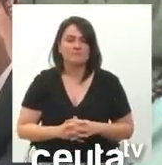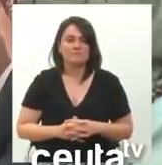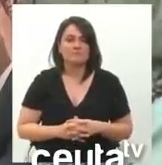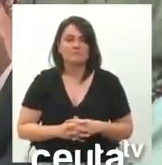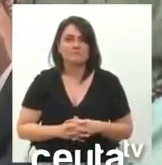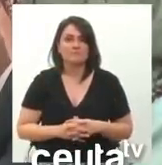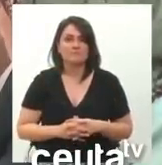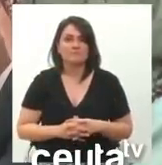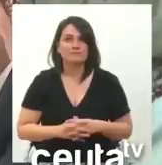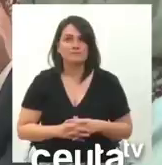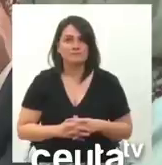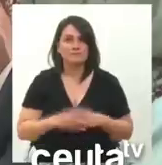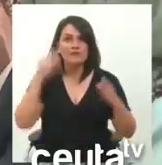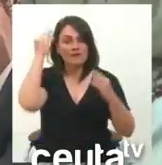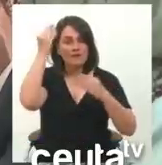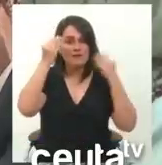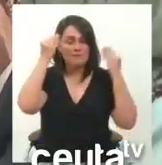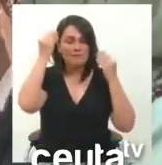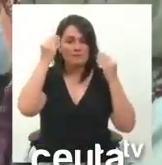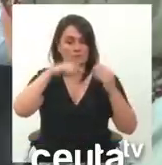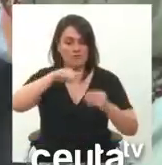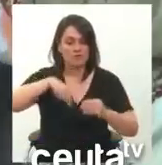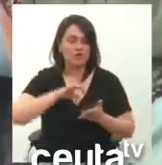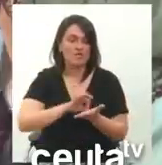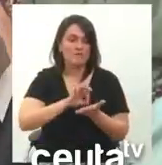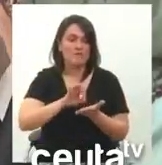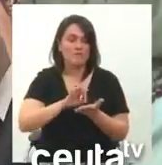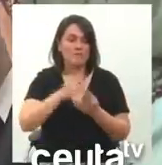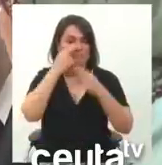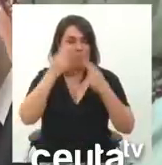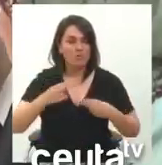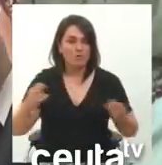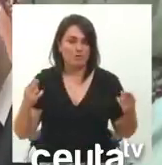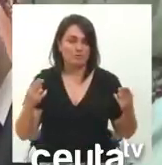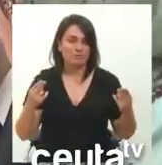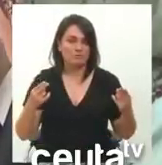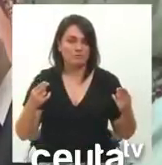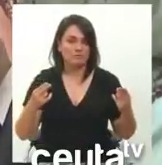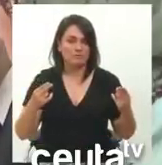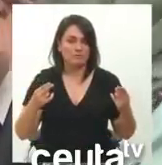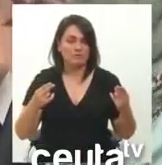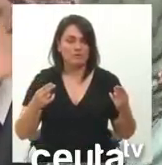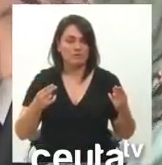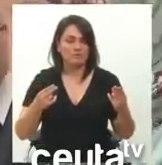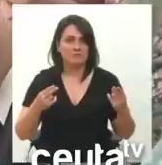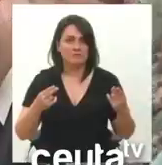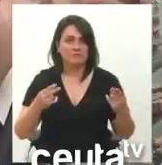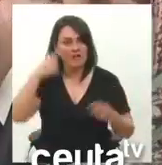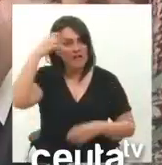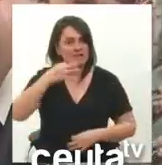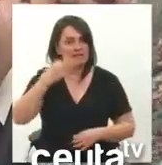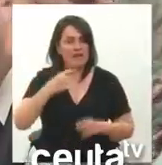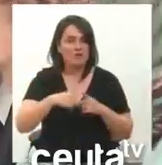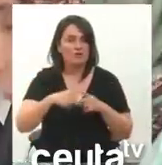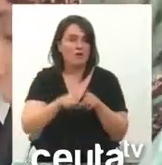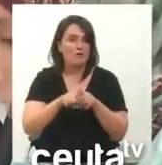Creo que es nuestra obligación como servidores públicos al menos de quienes de verdad creemos en conceptos como la democracia o los